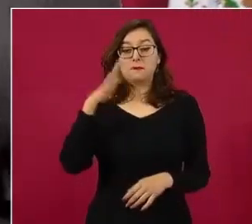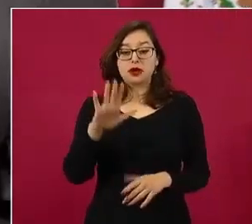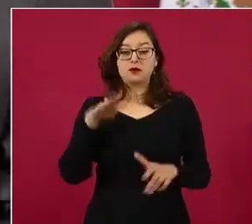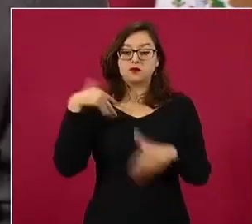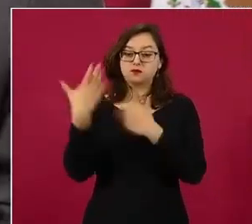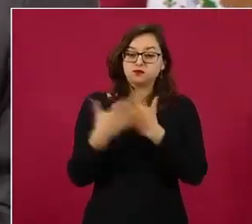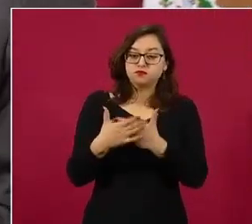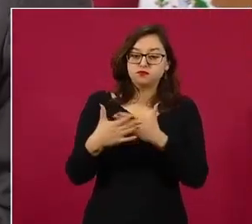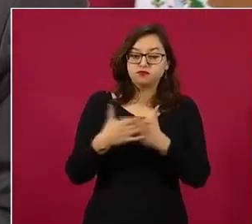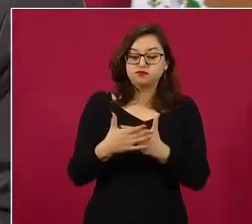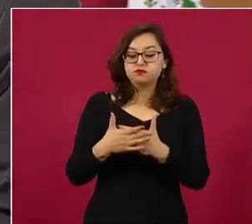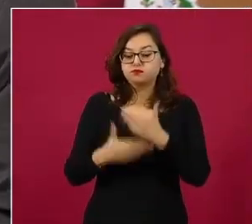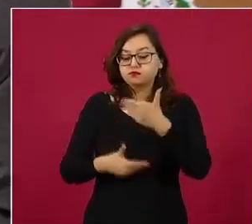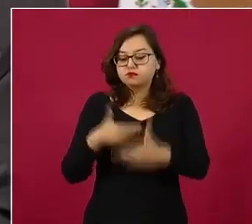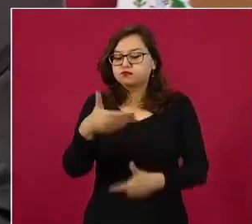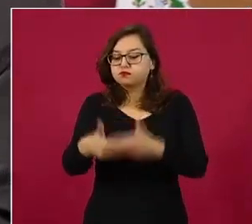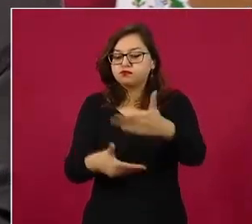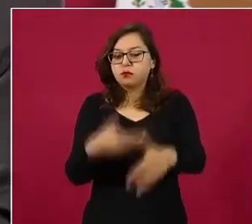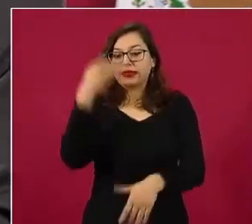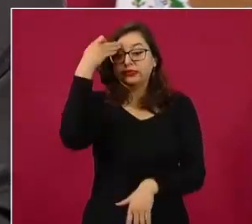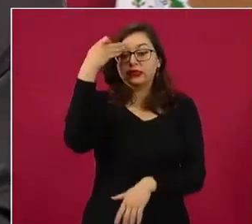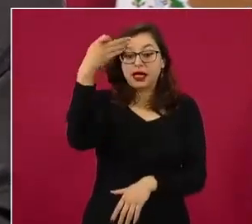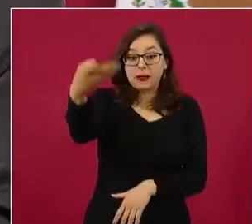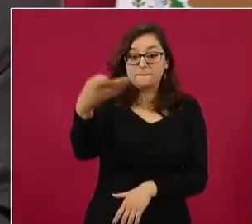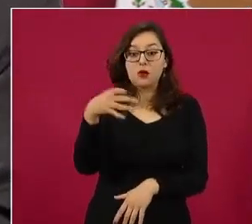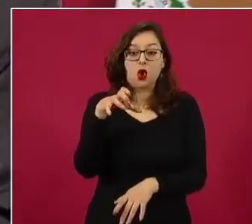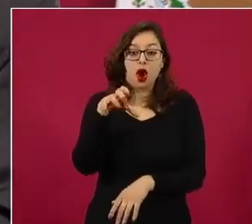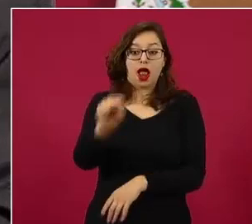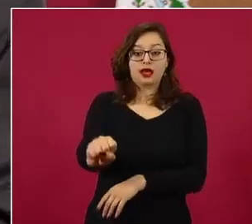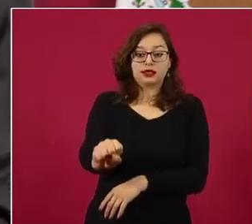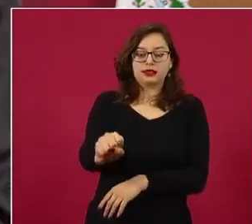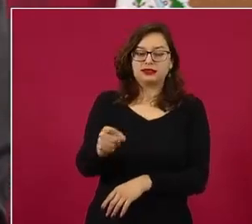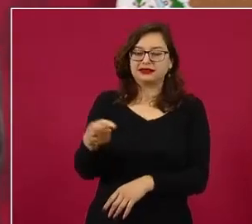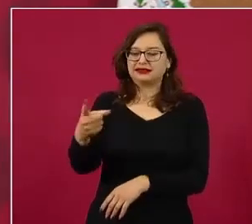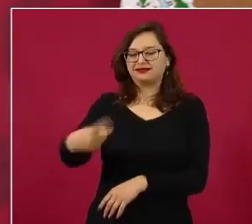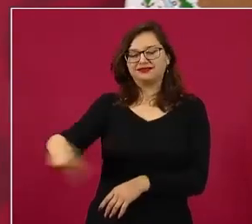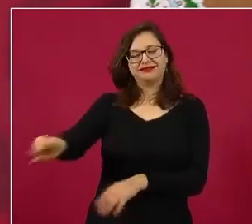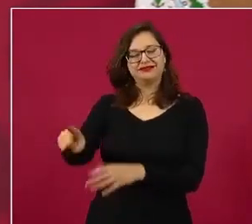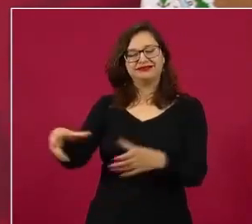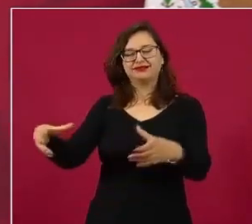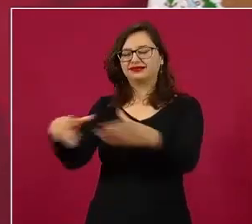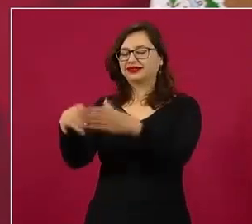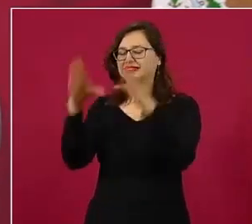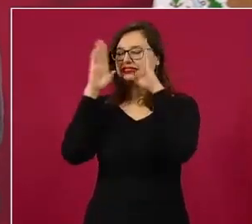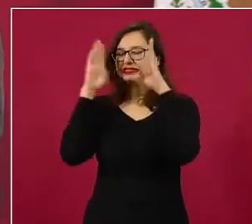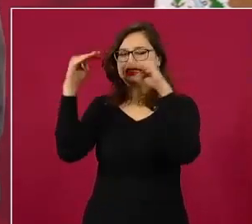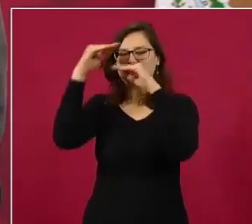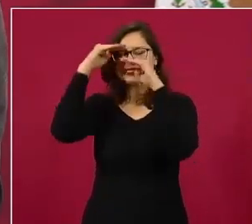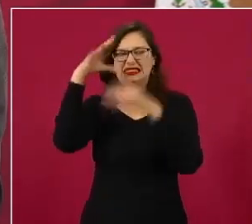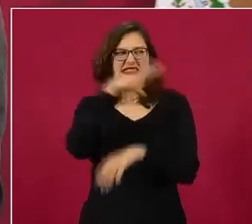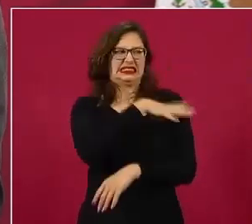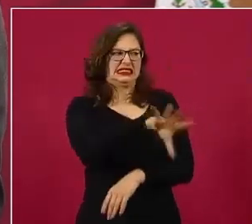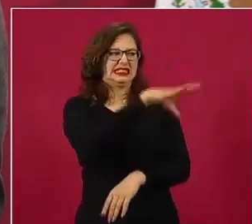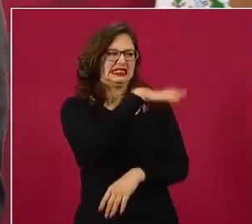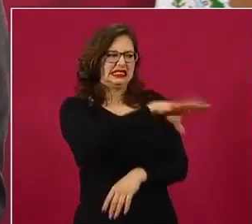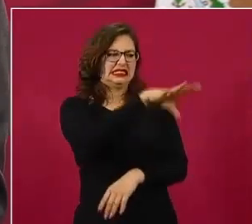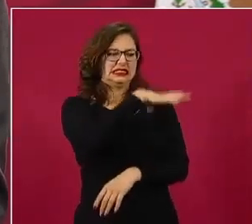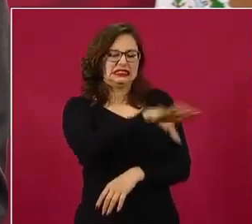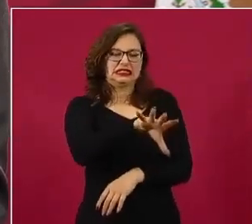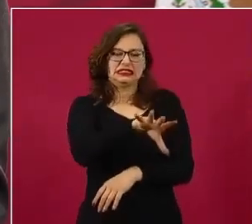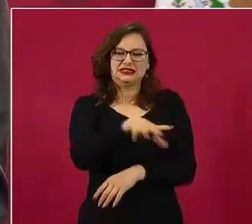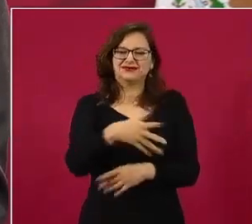aunque los conservadores lo rechacen, porque también no hay que estar